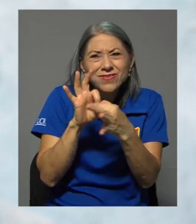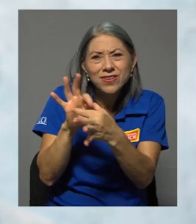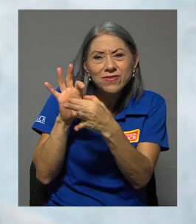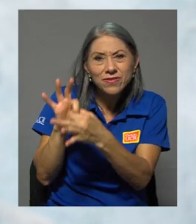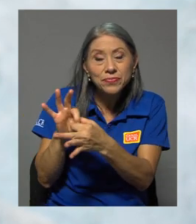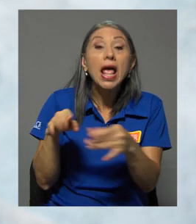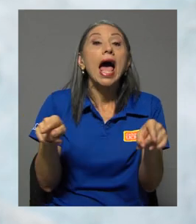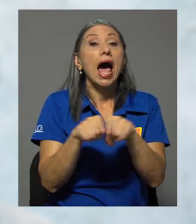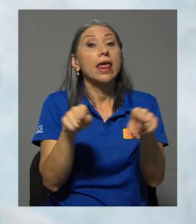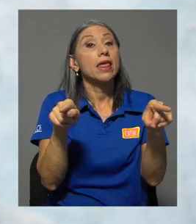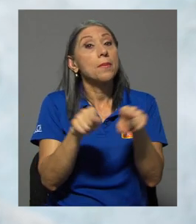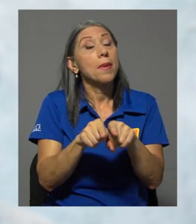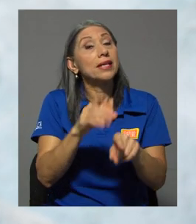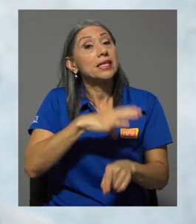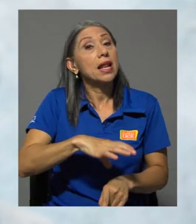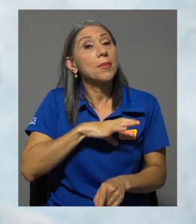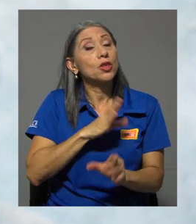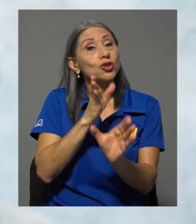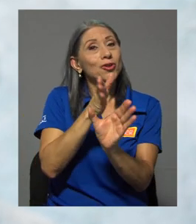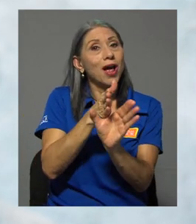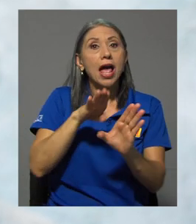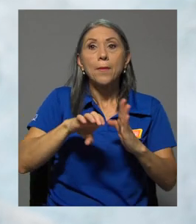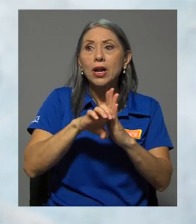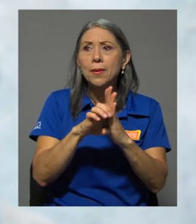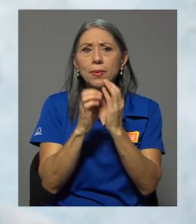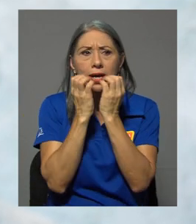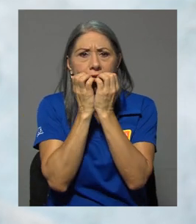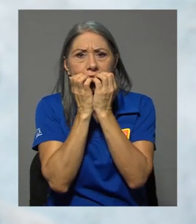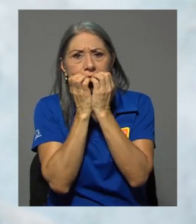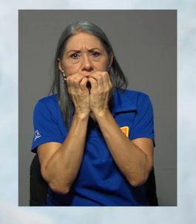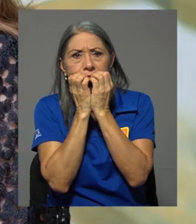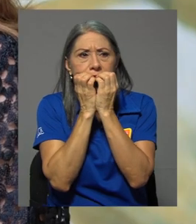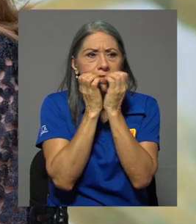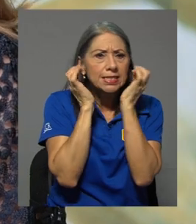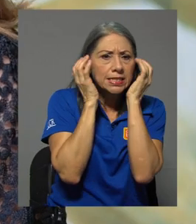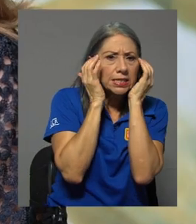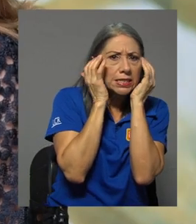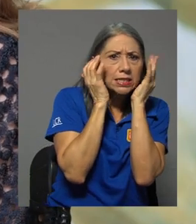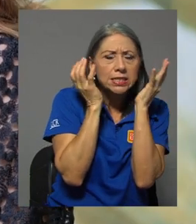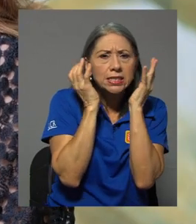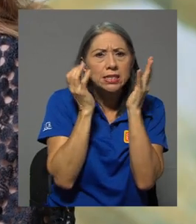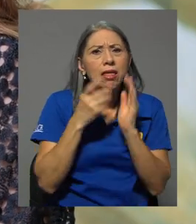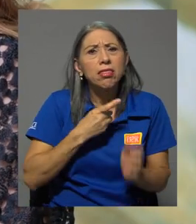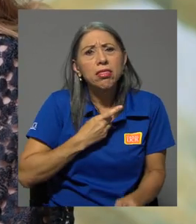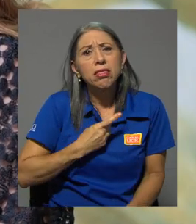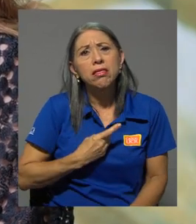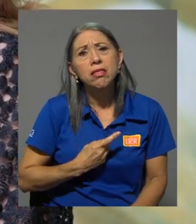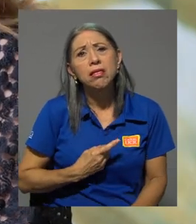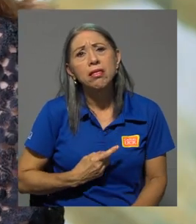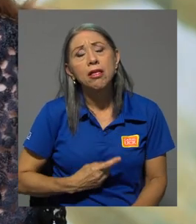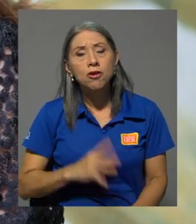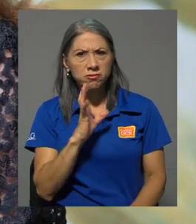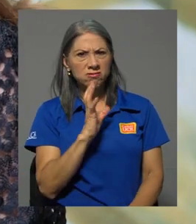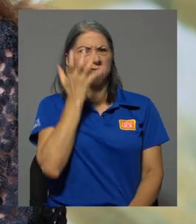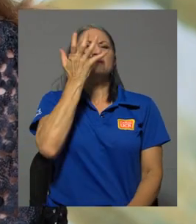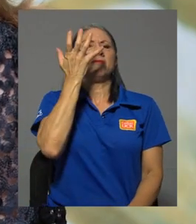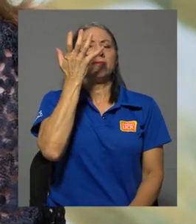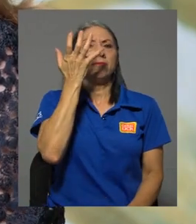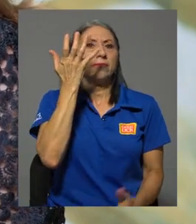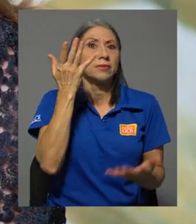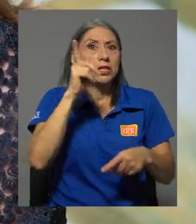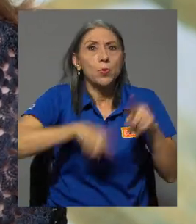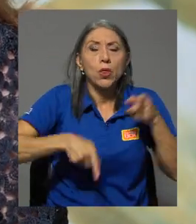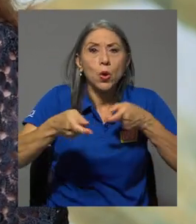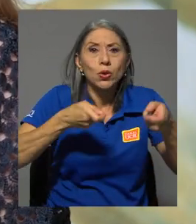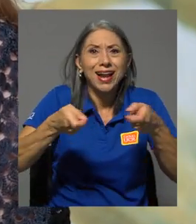además de elementos psicológicos como ansiedad, depresión, ira incontrolable y otros elementos